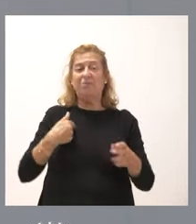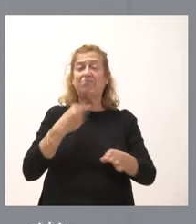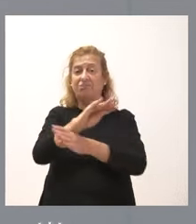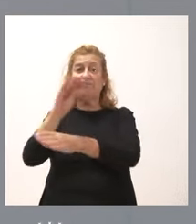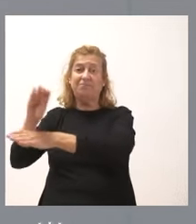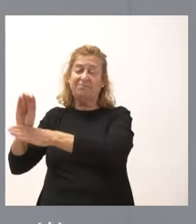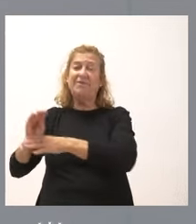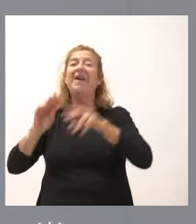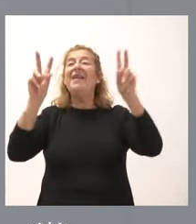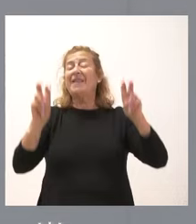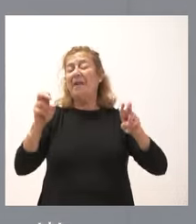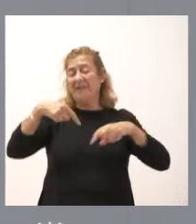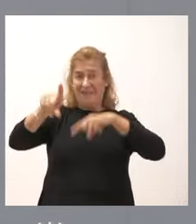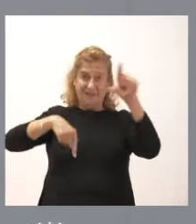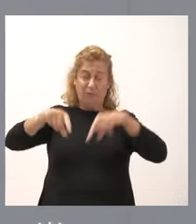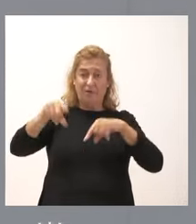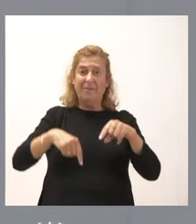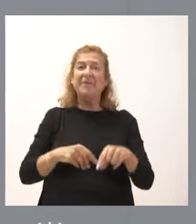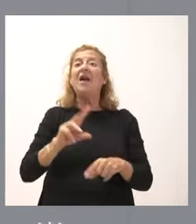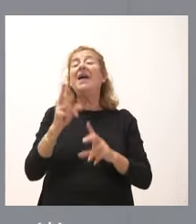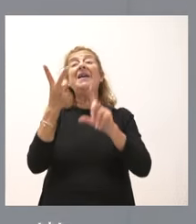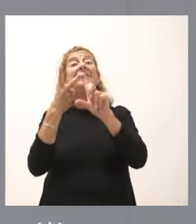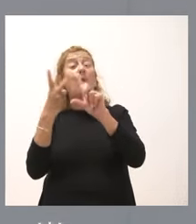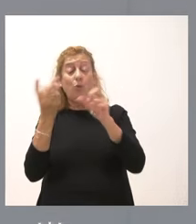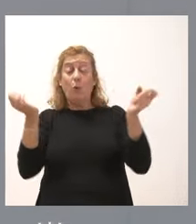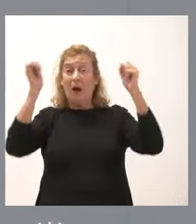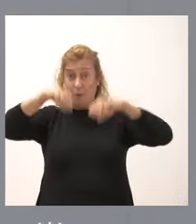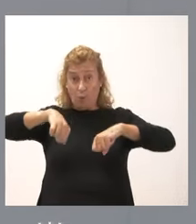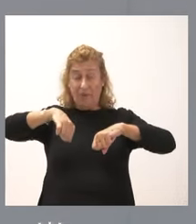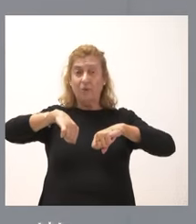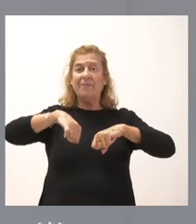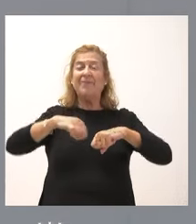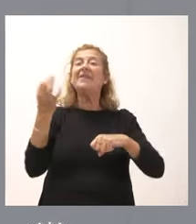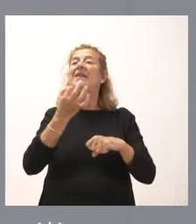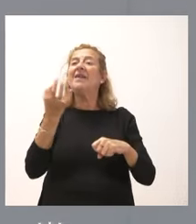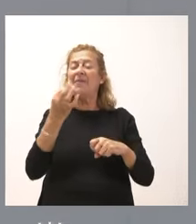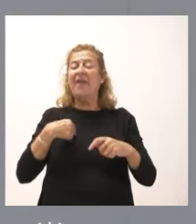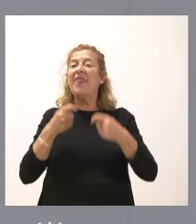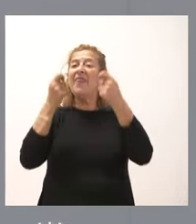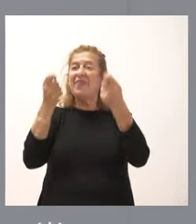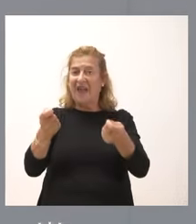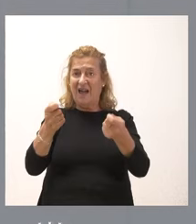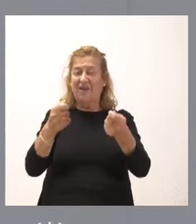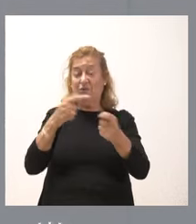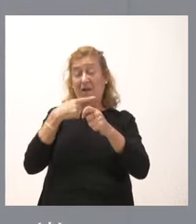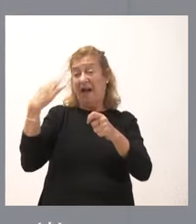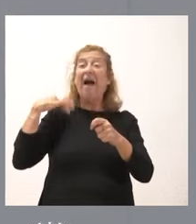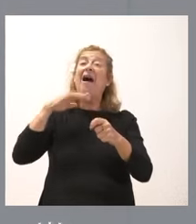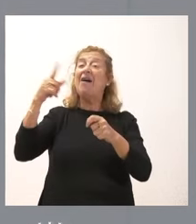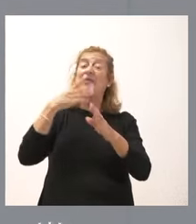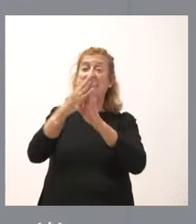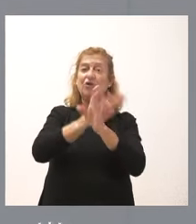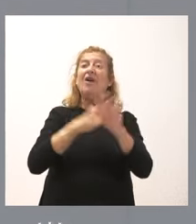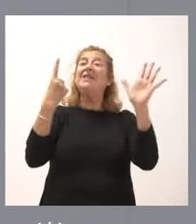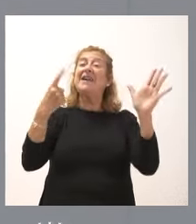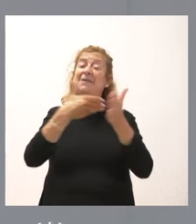de transporte. Un segundo acuerdo es la dotación, como les hemos anticipado, de 6